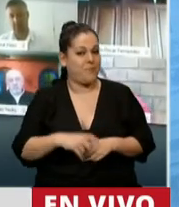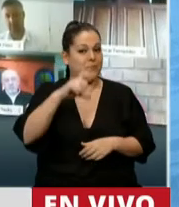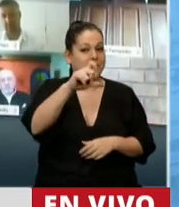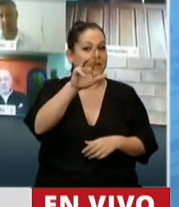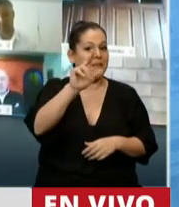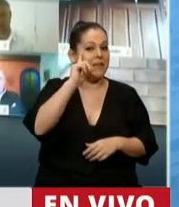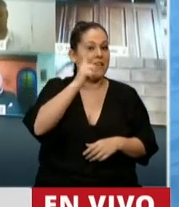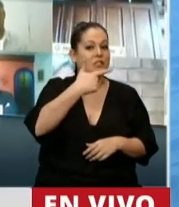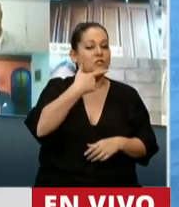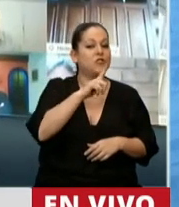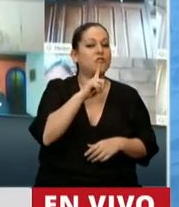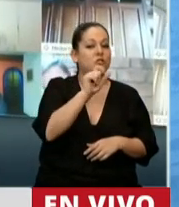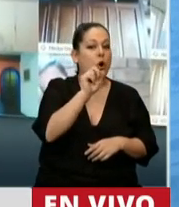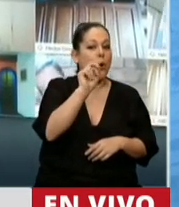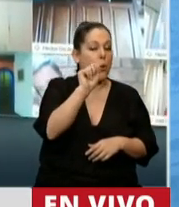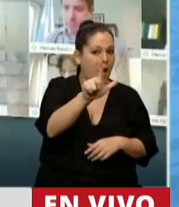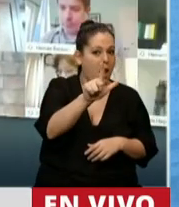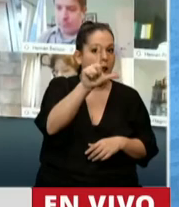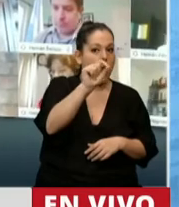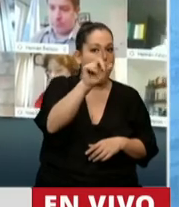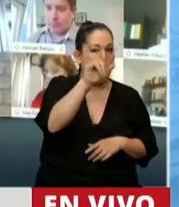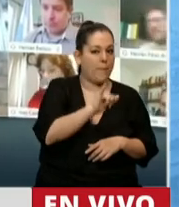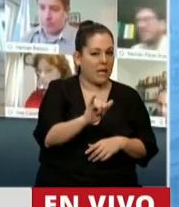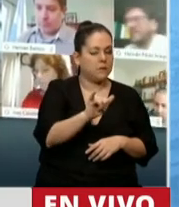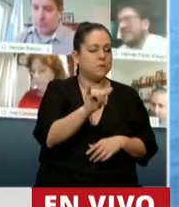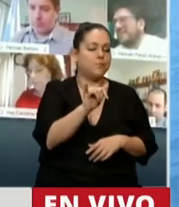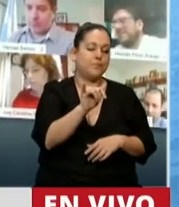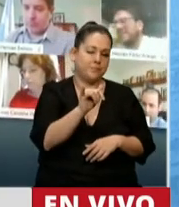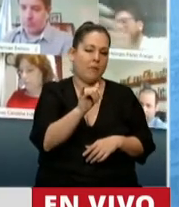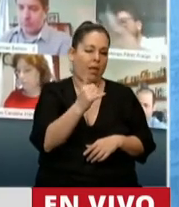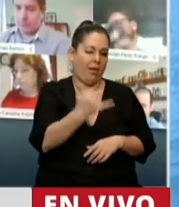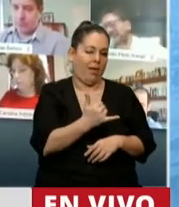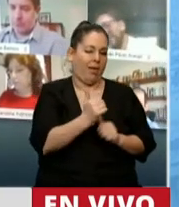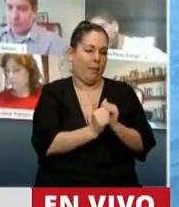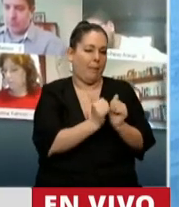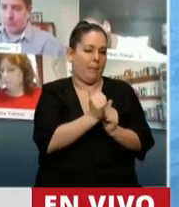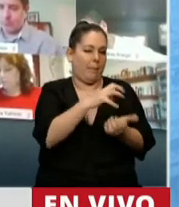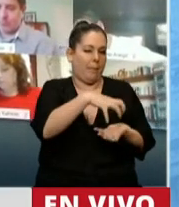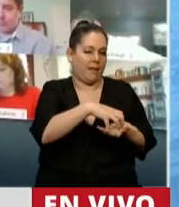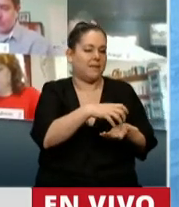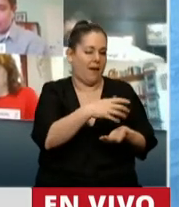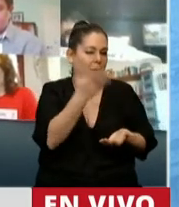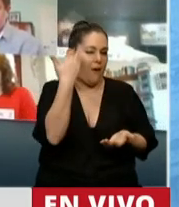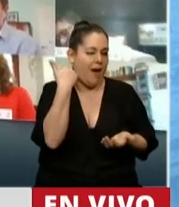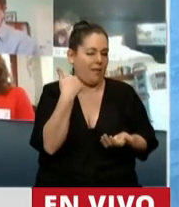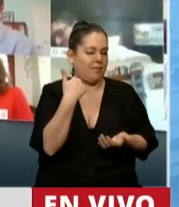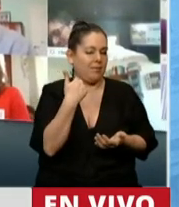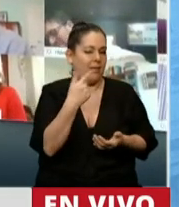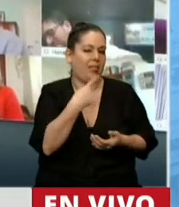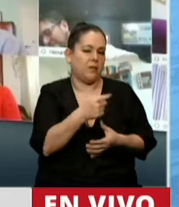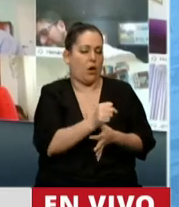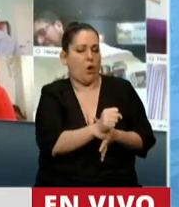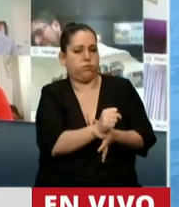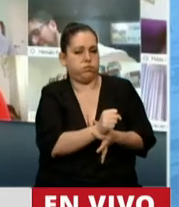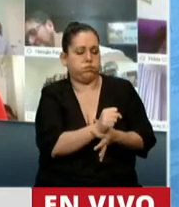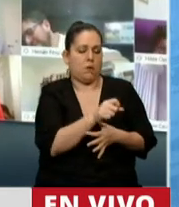empresario menor, por más que muchas veces se haya dicho que era un empresario importante, que